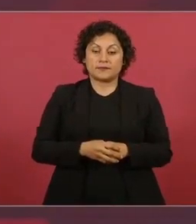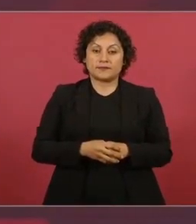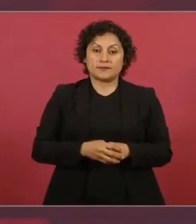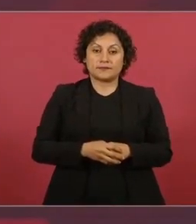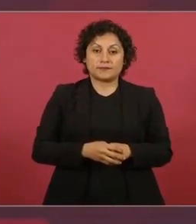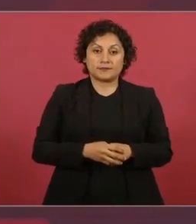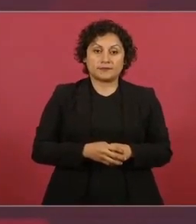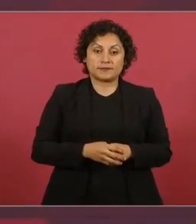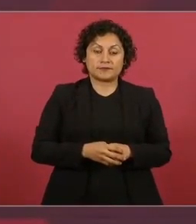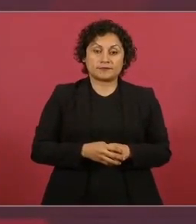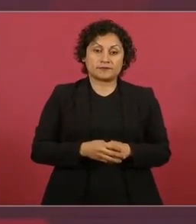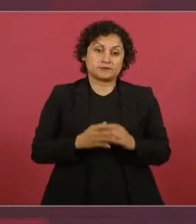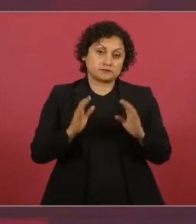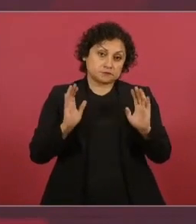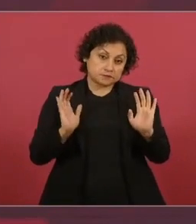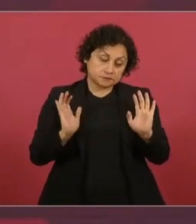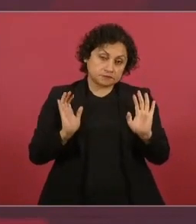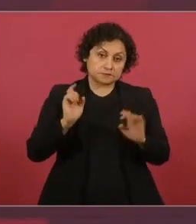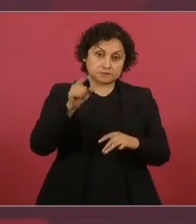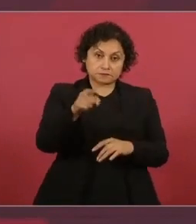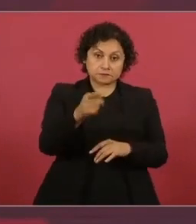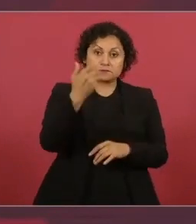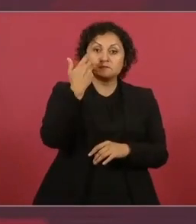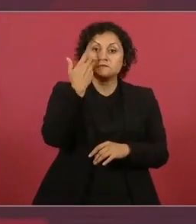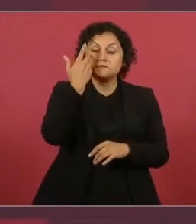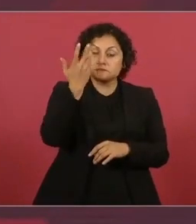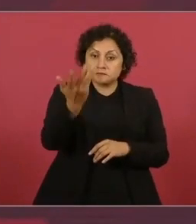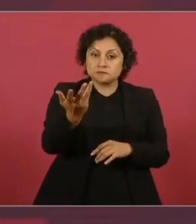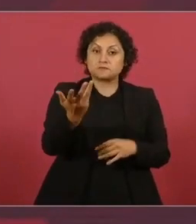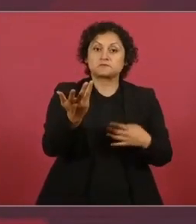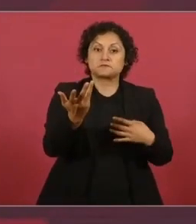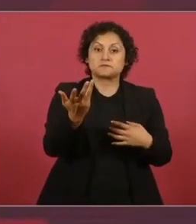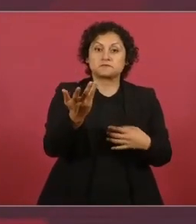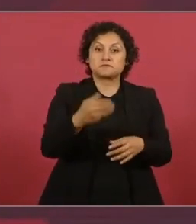por si se quieren quedar a